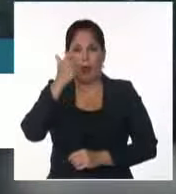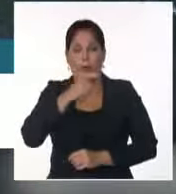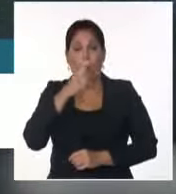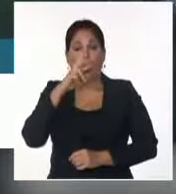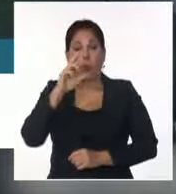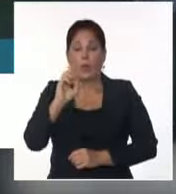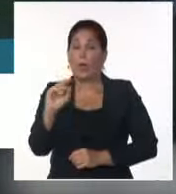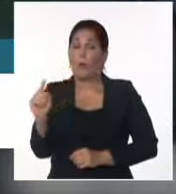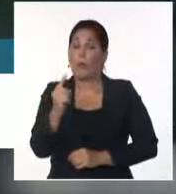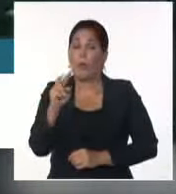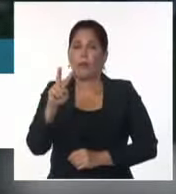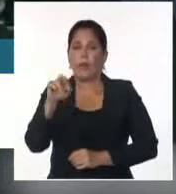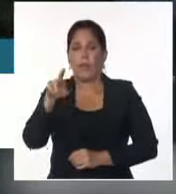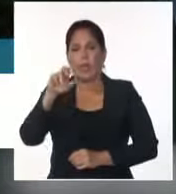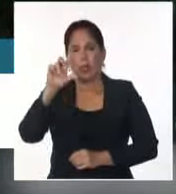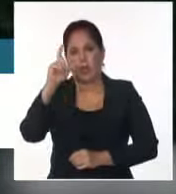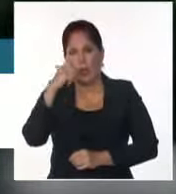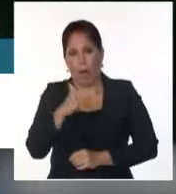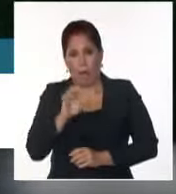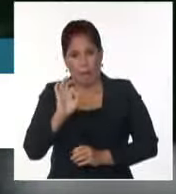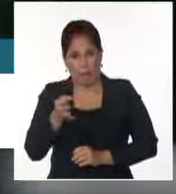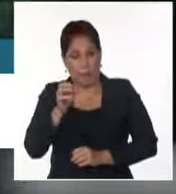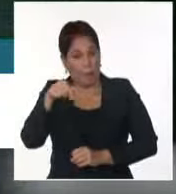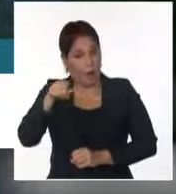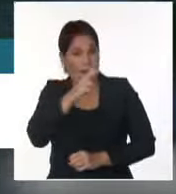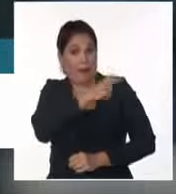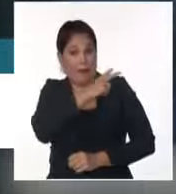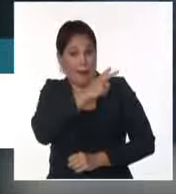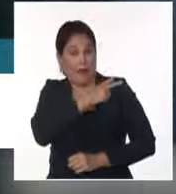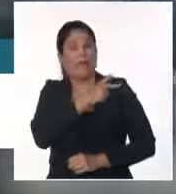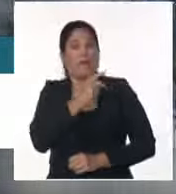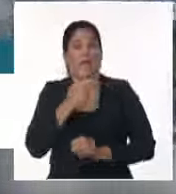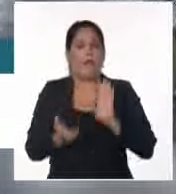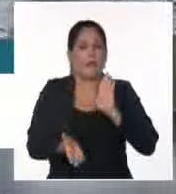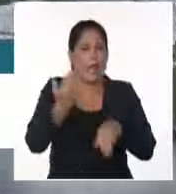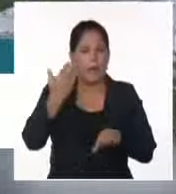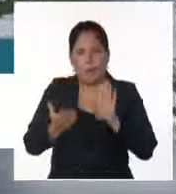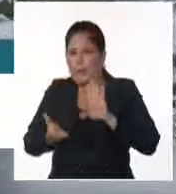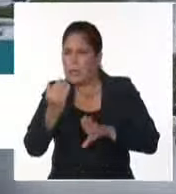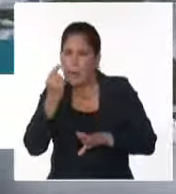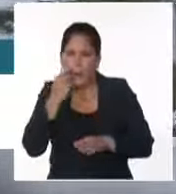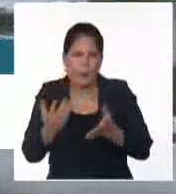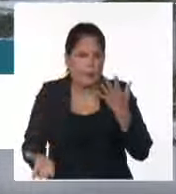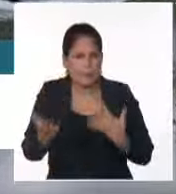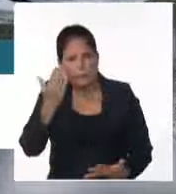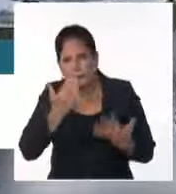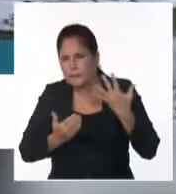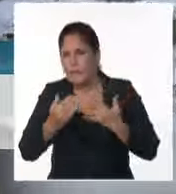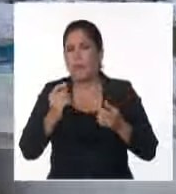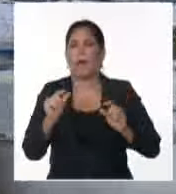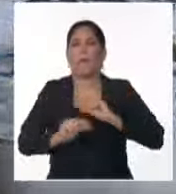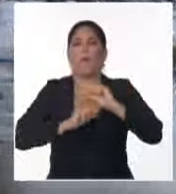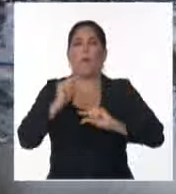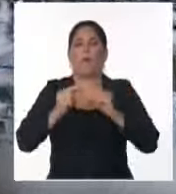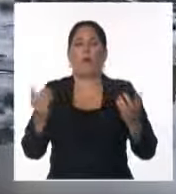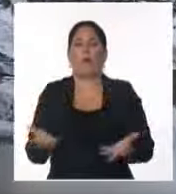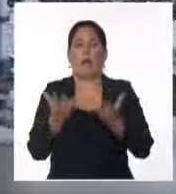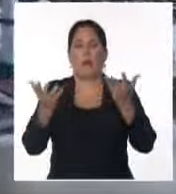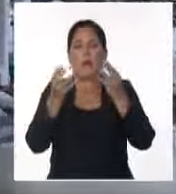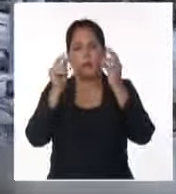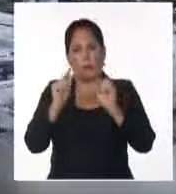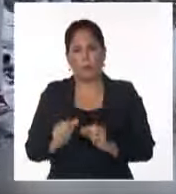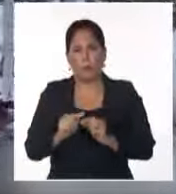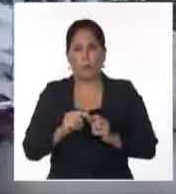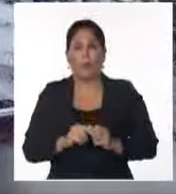en Virginia. Las autoridades mantienen sus tareas de rescate en la búsqueda de supervivientes y la recuperación de las áreas afectadas.